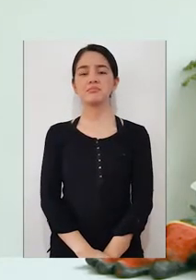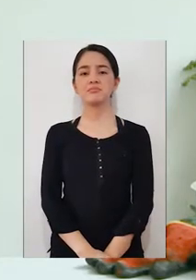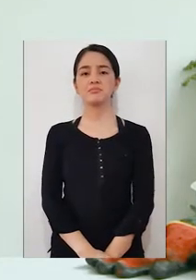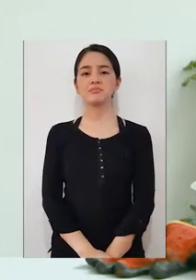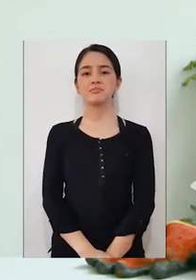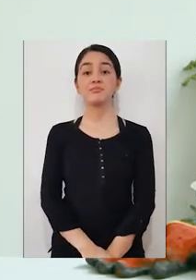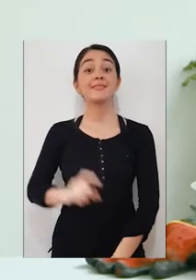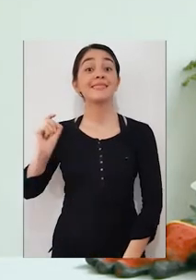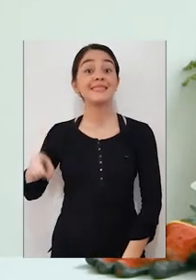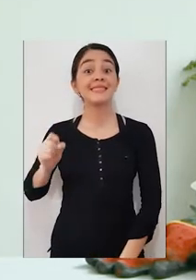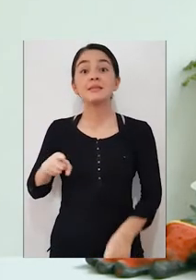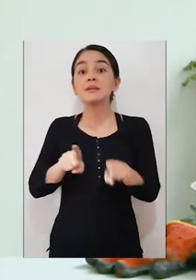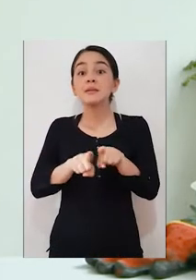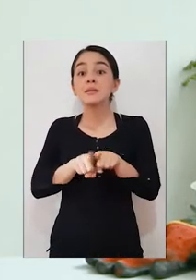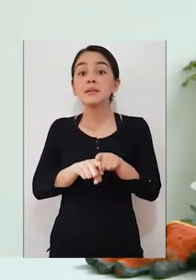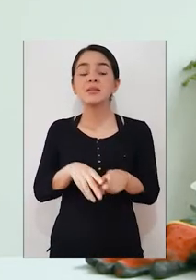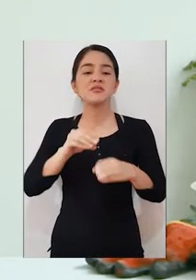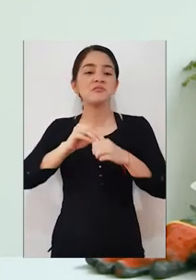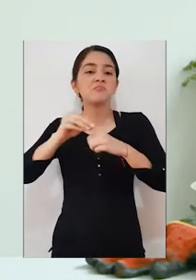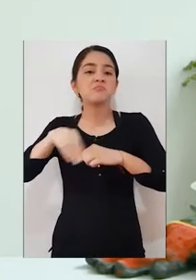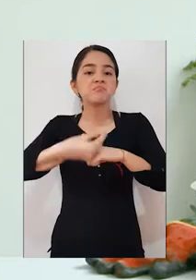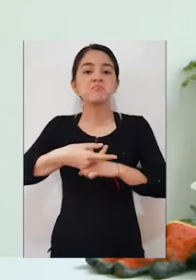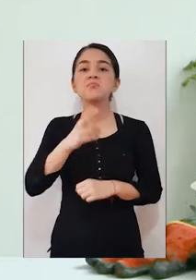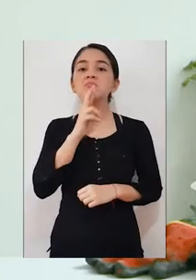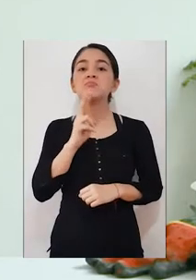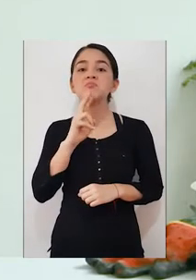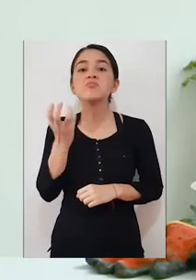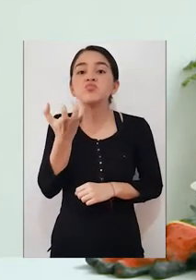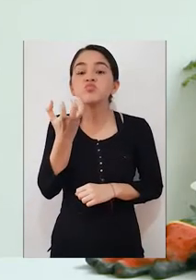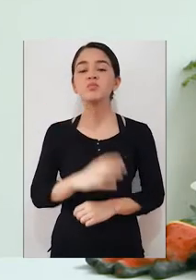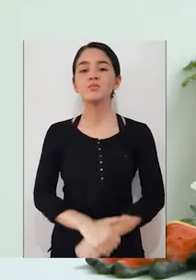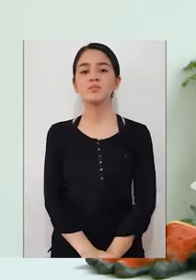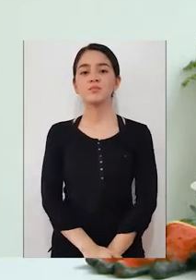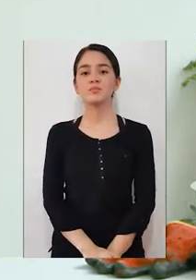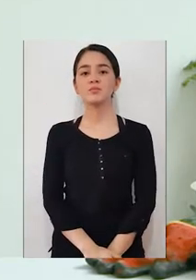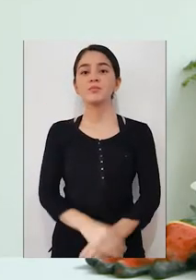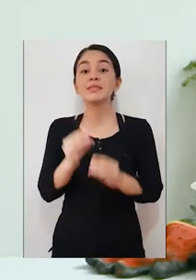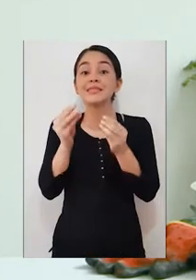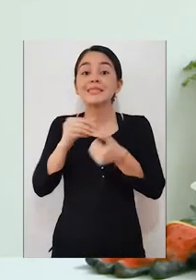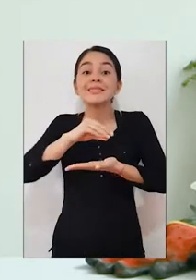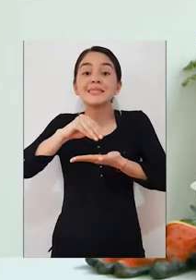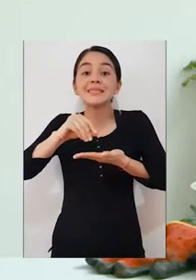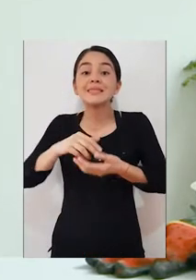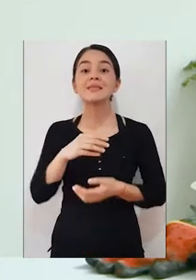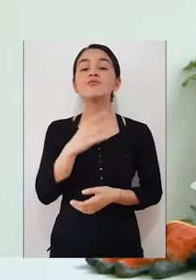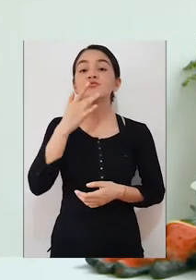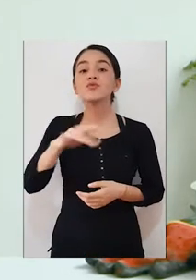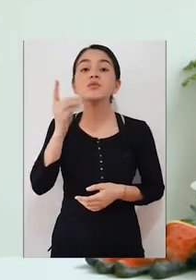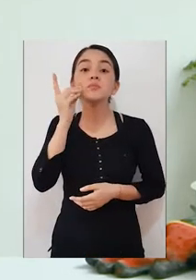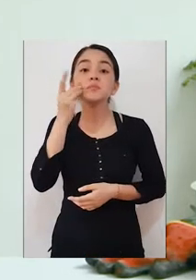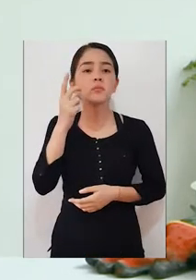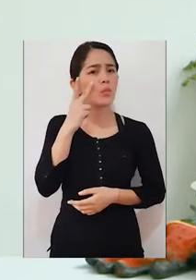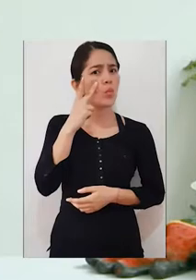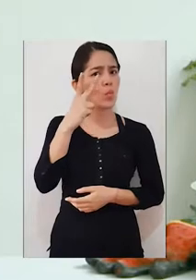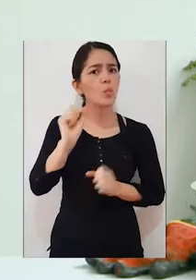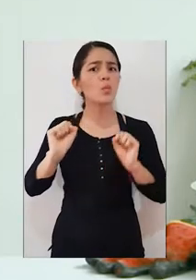Necesitamos también algunos restos de tomate, la semilla de un chile dulce. Ustedes pueden ver que esa